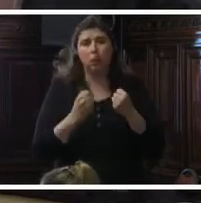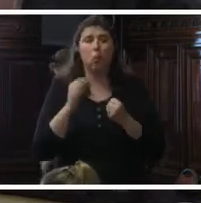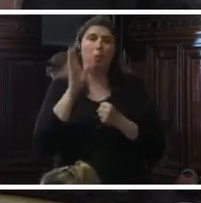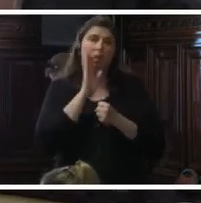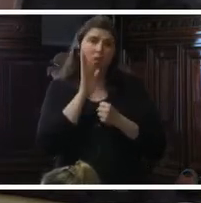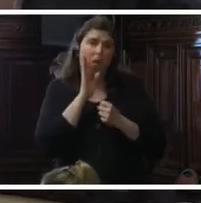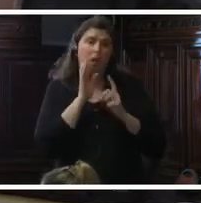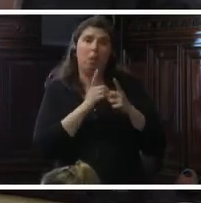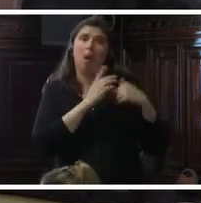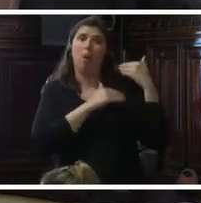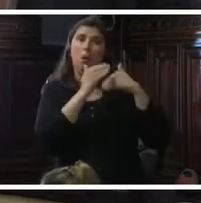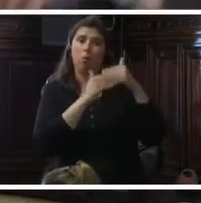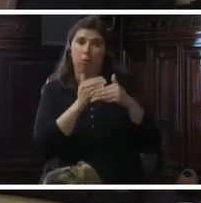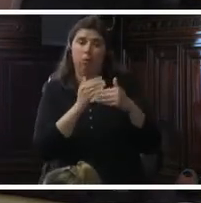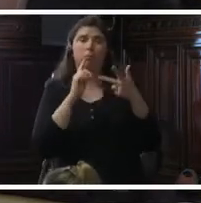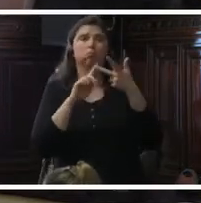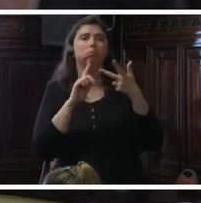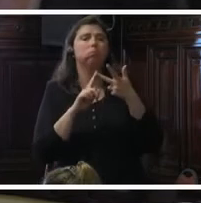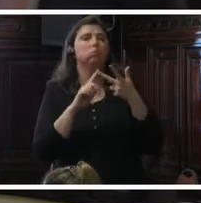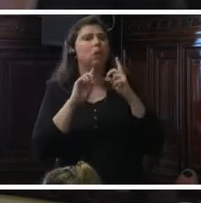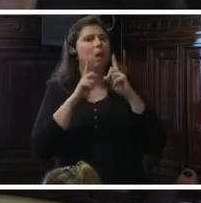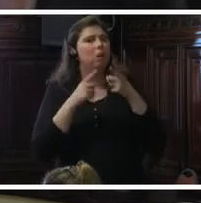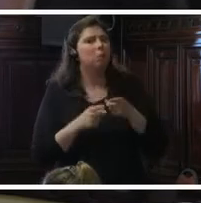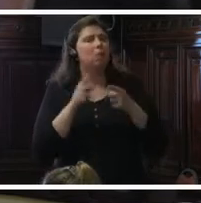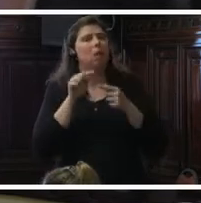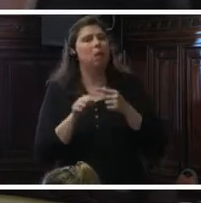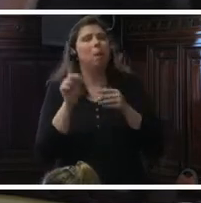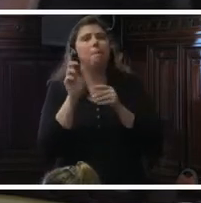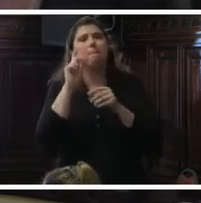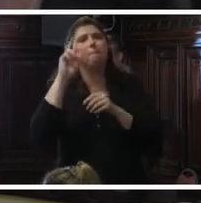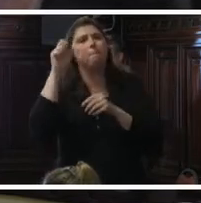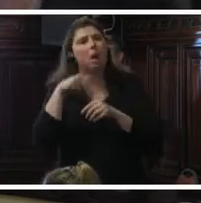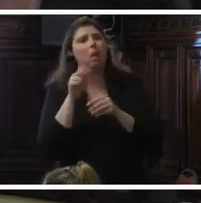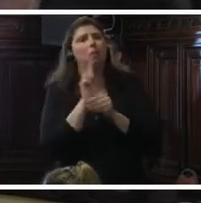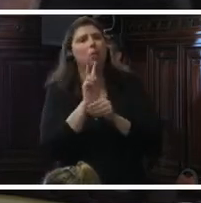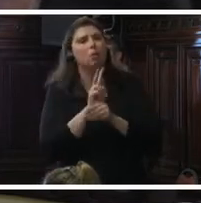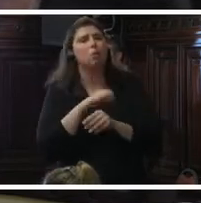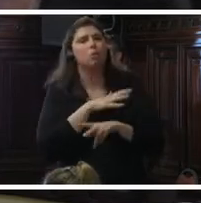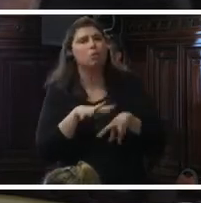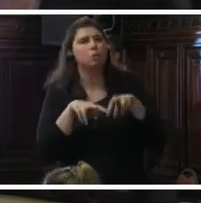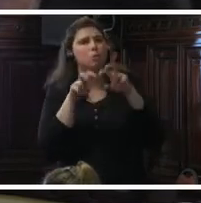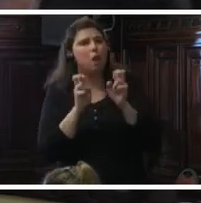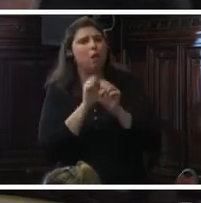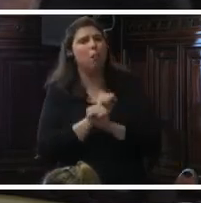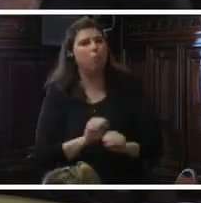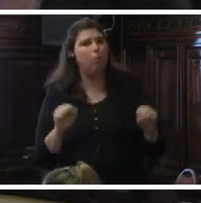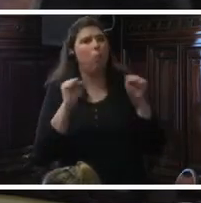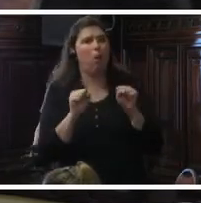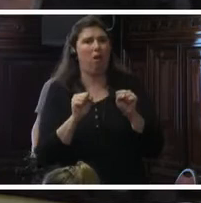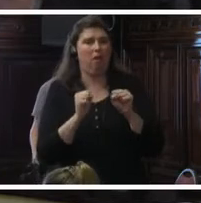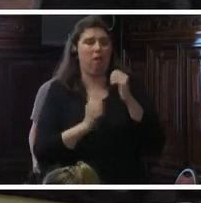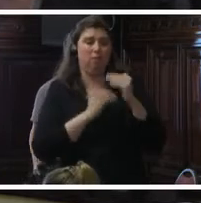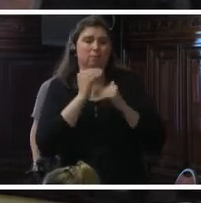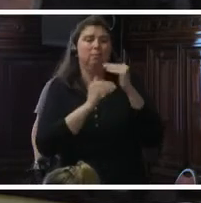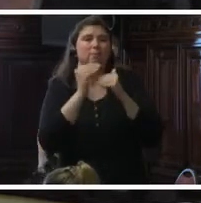Y tercero, la provisión de ajustes racionales, incluido planes de protección social accesibles que garantice el desarrollo de los bebés con